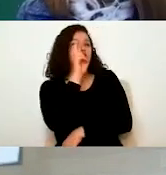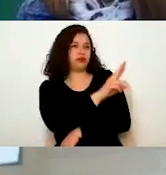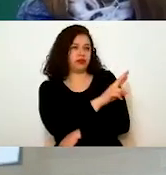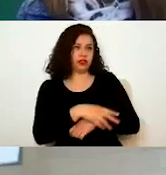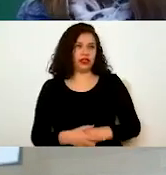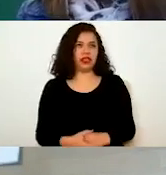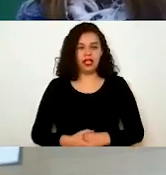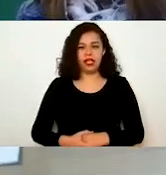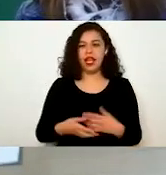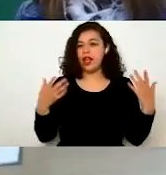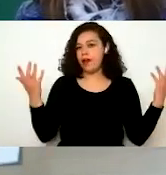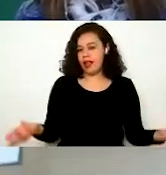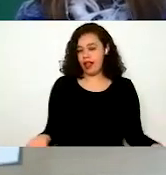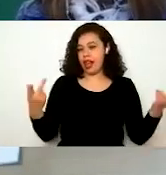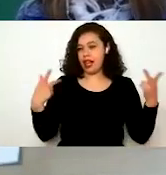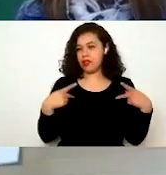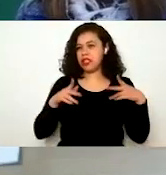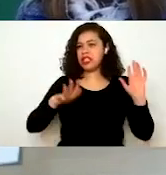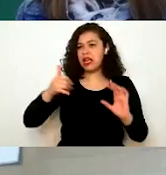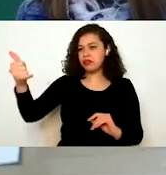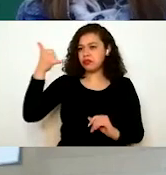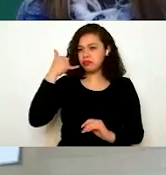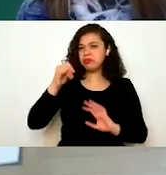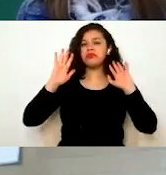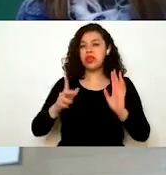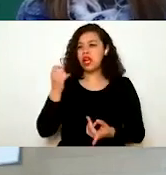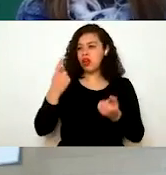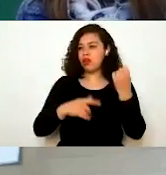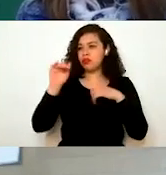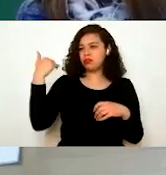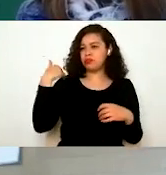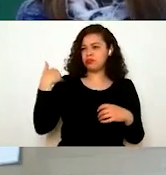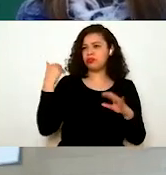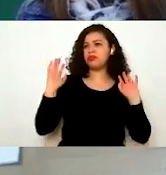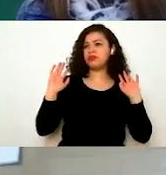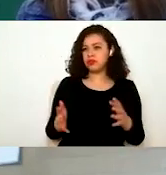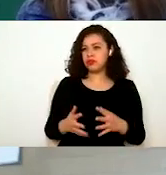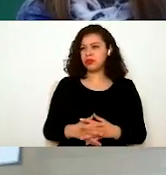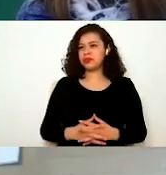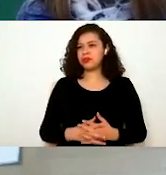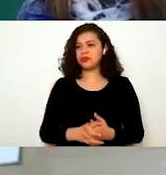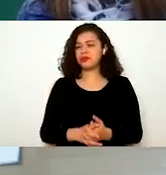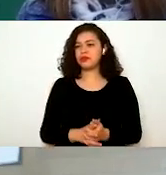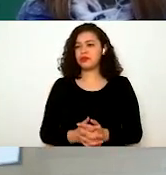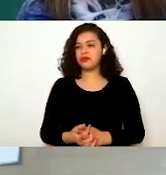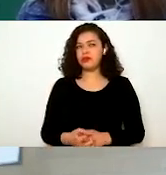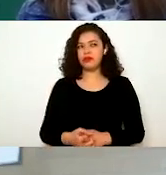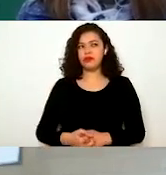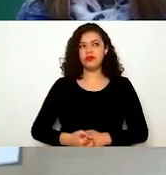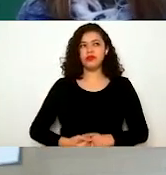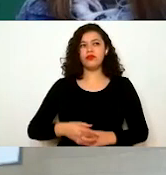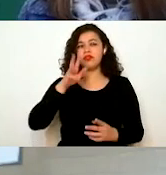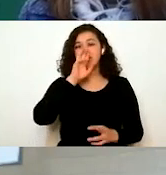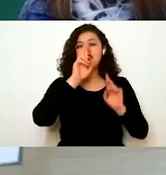de ayuda y han tenido como la experiencia de hacer alguna solicitud, se han dado cuenta que realmente la respuesta es